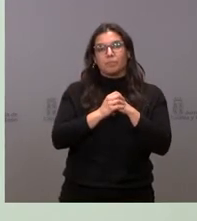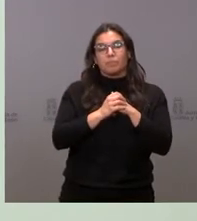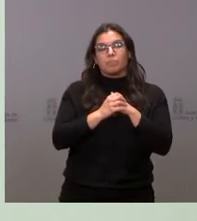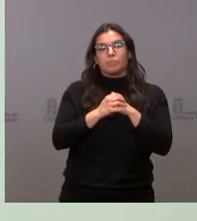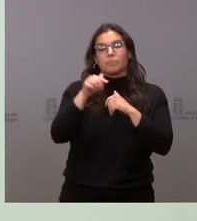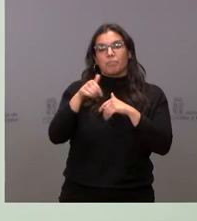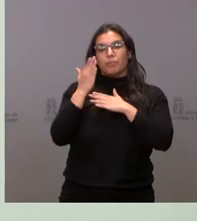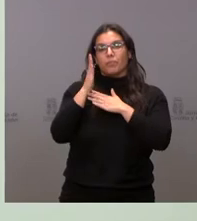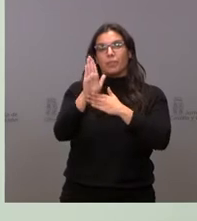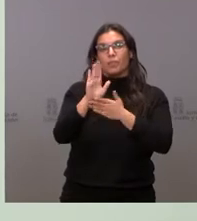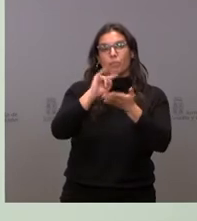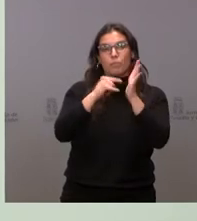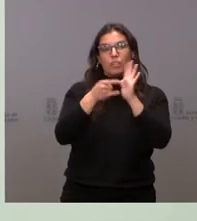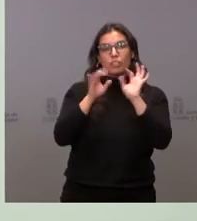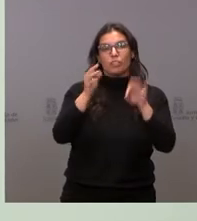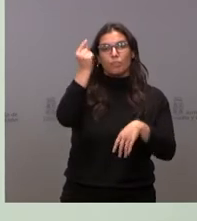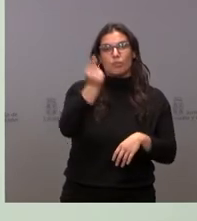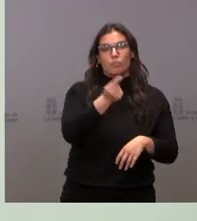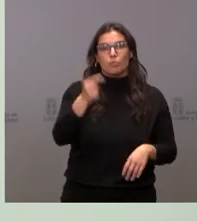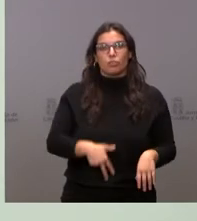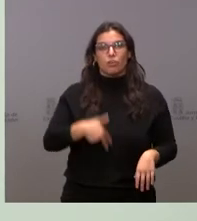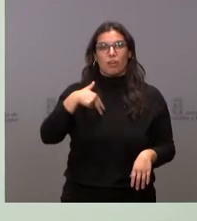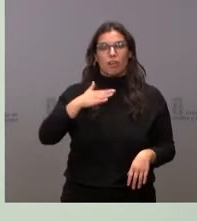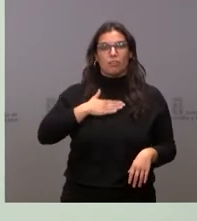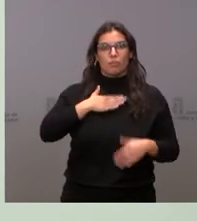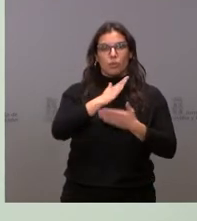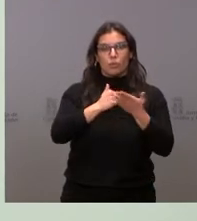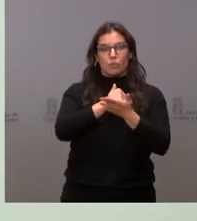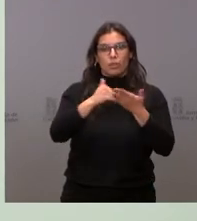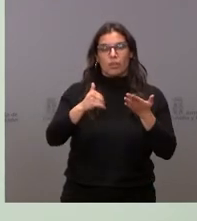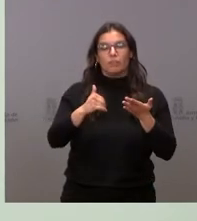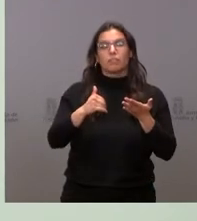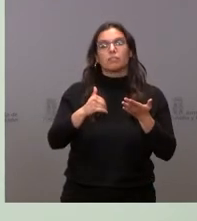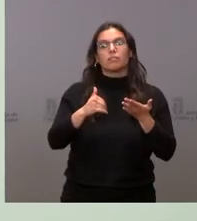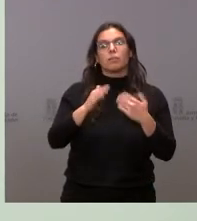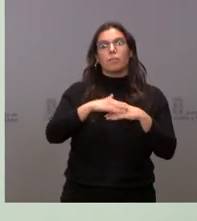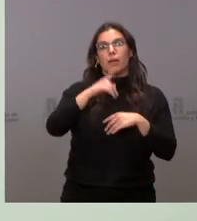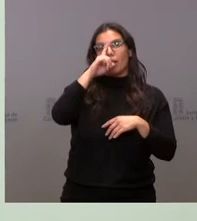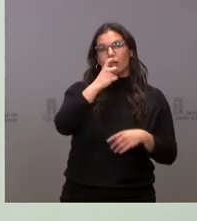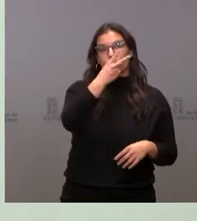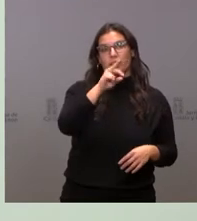de presupuestos generales de la Comunidad Autónoma para el año 2022.